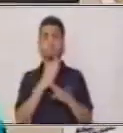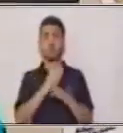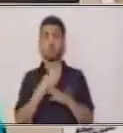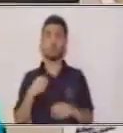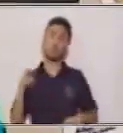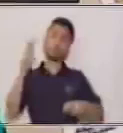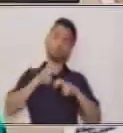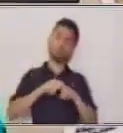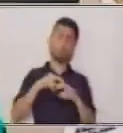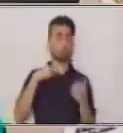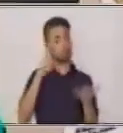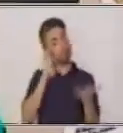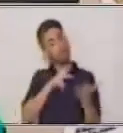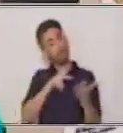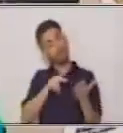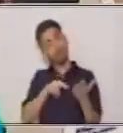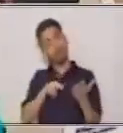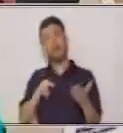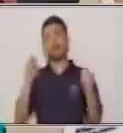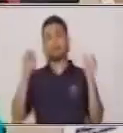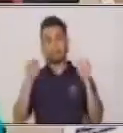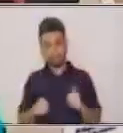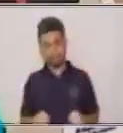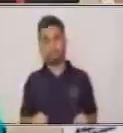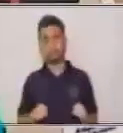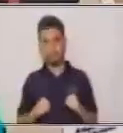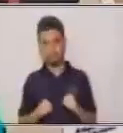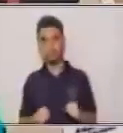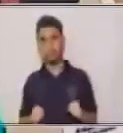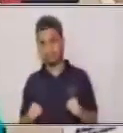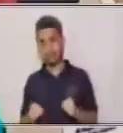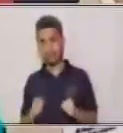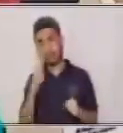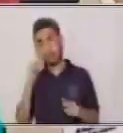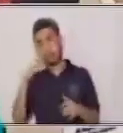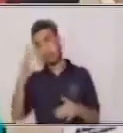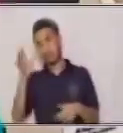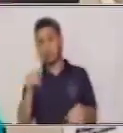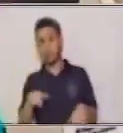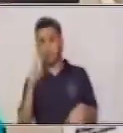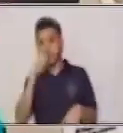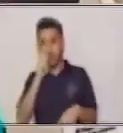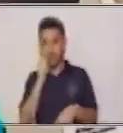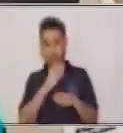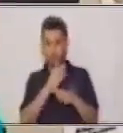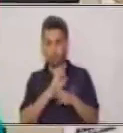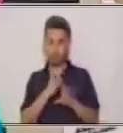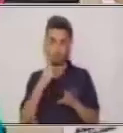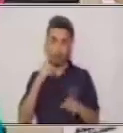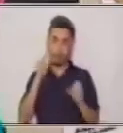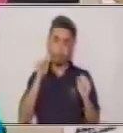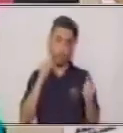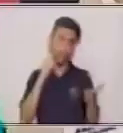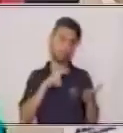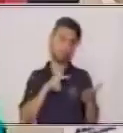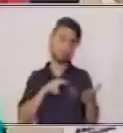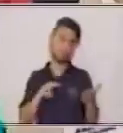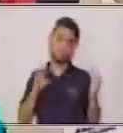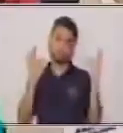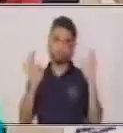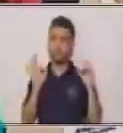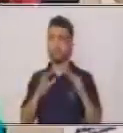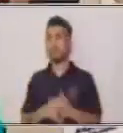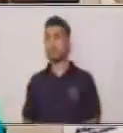cuando se pueda dar el caso de poder regresar al transporte público, podemos apreciar una buena lectura.